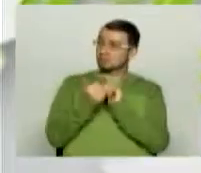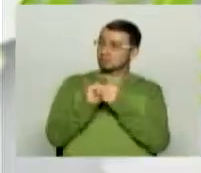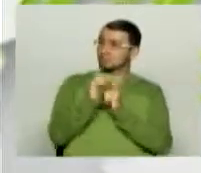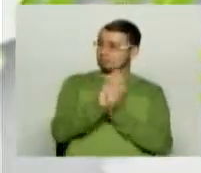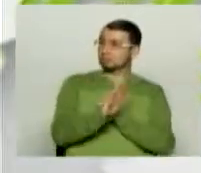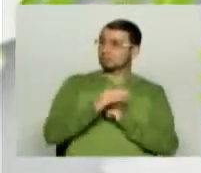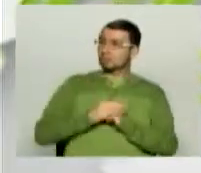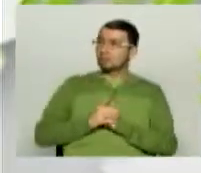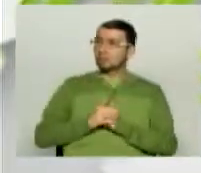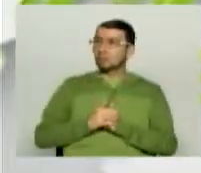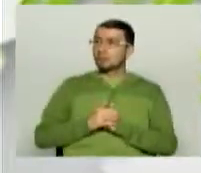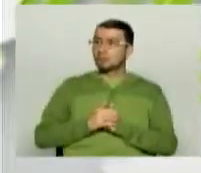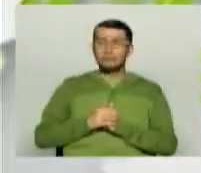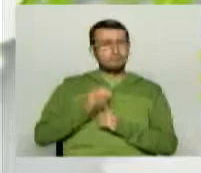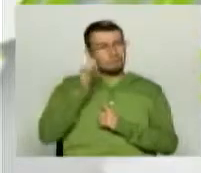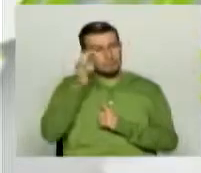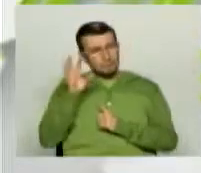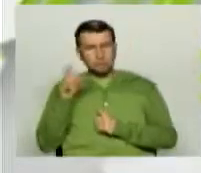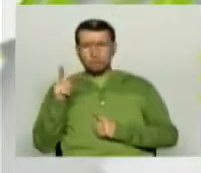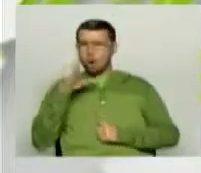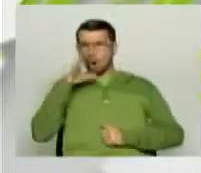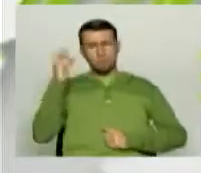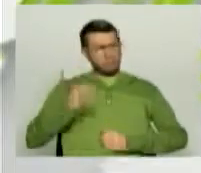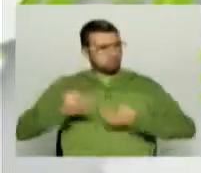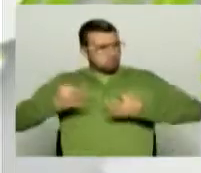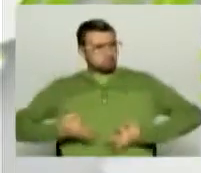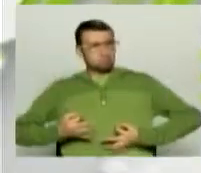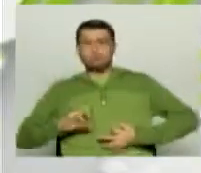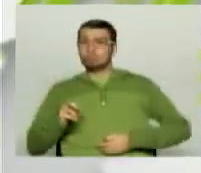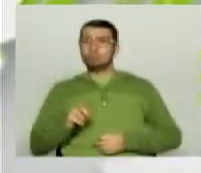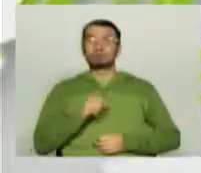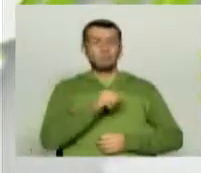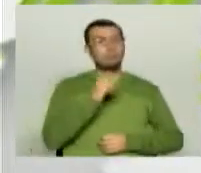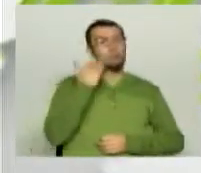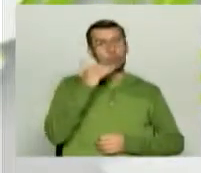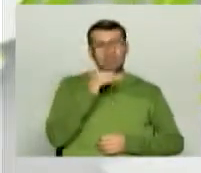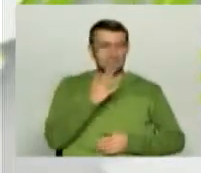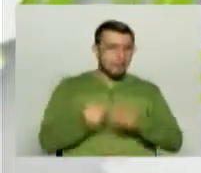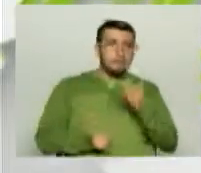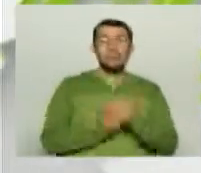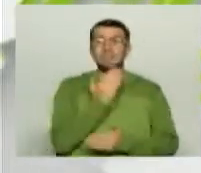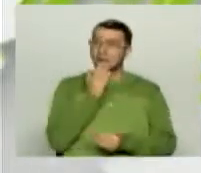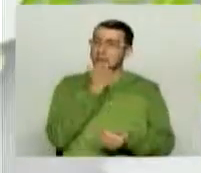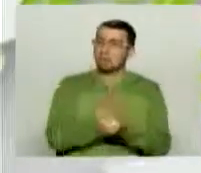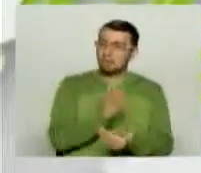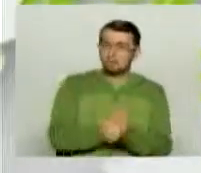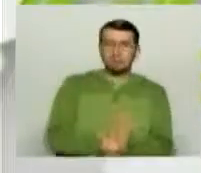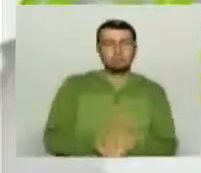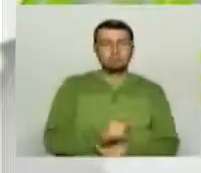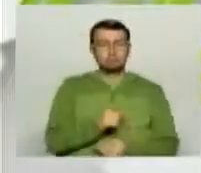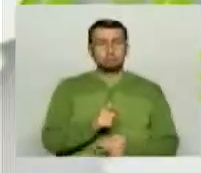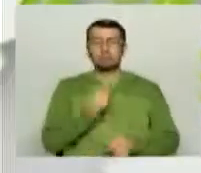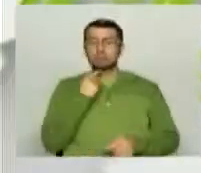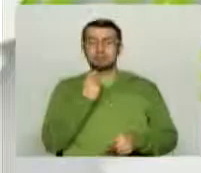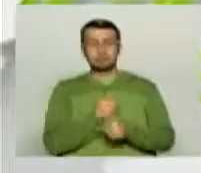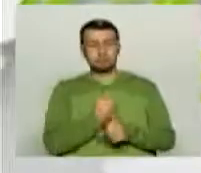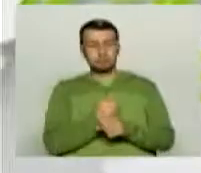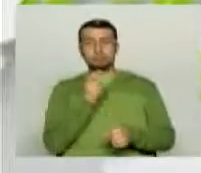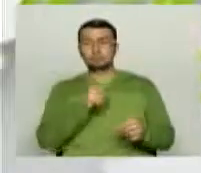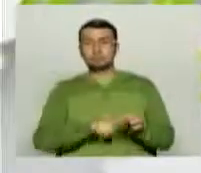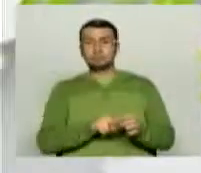Yo no diría tanto que fue una cuestión de machismo, sino que las mujeres empezaron a incursionar, anteriormente se decía que las mujeres no distinguían un balón de un ajedrez.